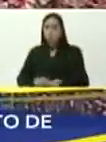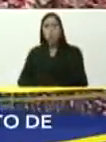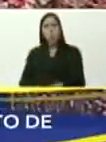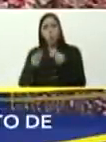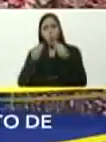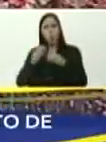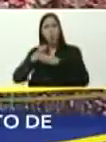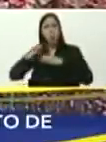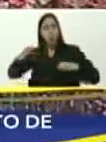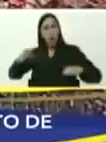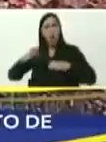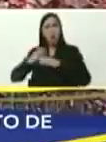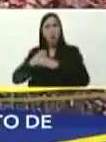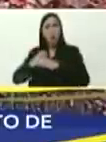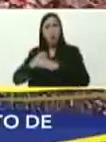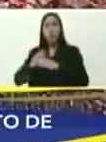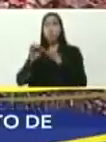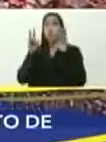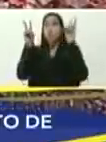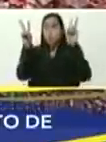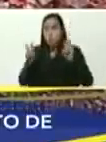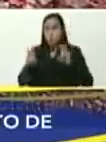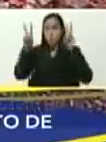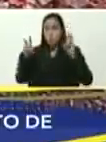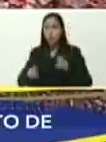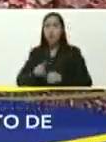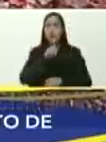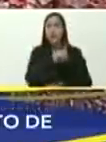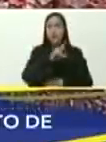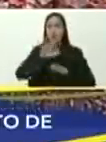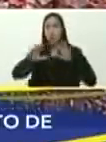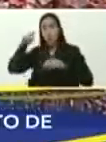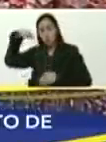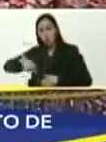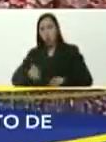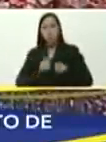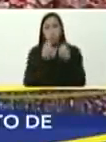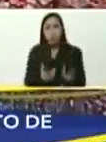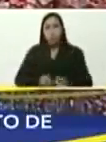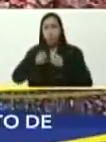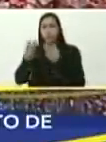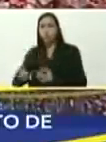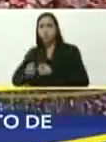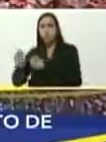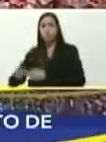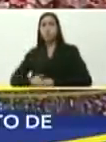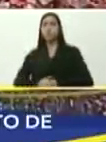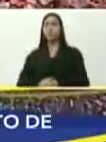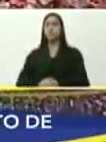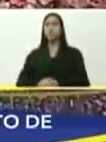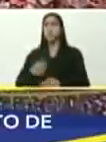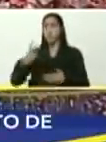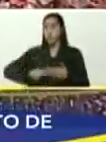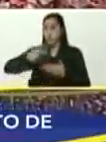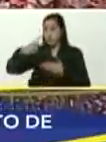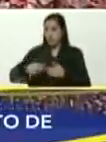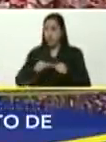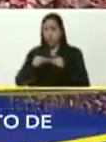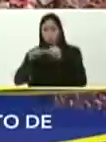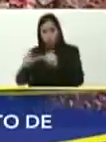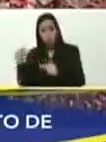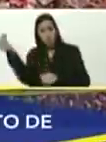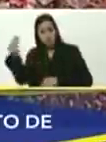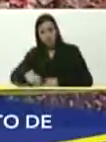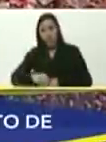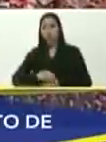de nuevas unidades, de paquete, como esta, ciento diez, que estoy entregando hoy, y, hay planes, para avanzar, en